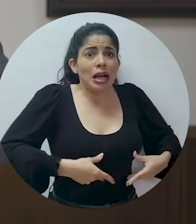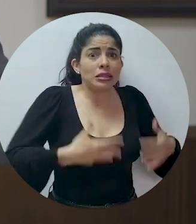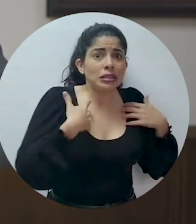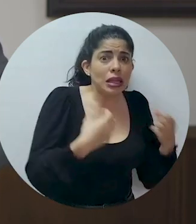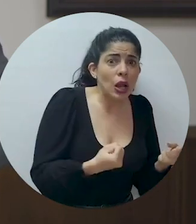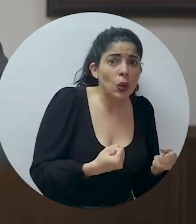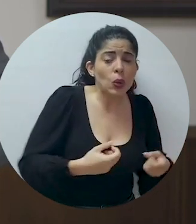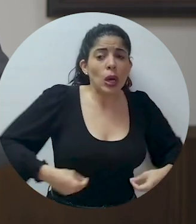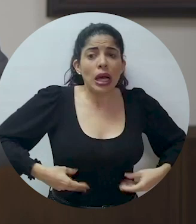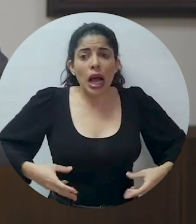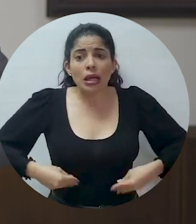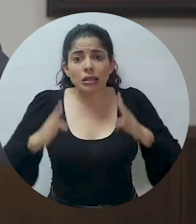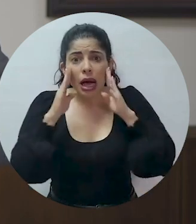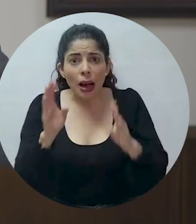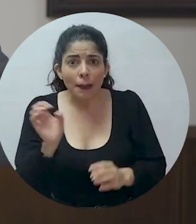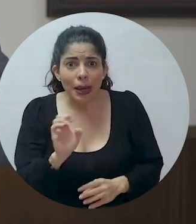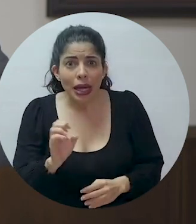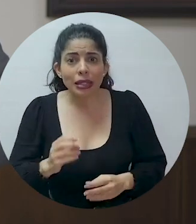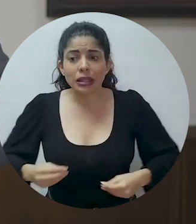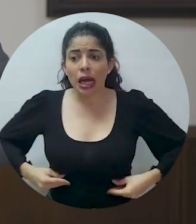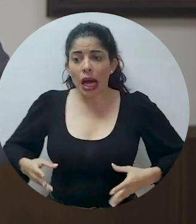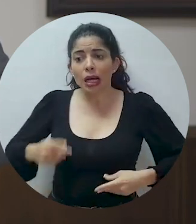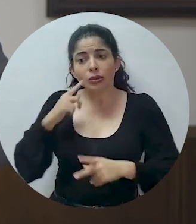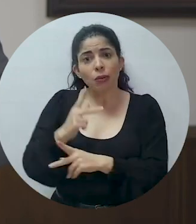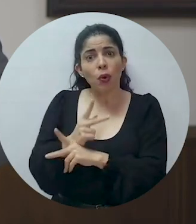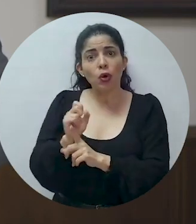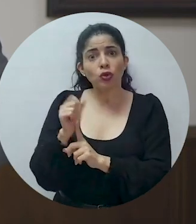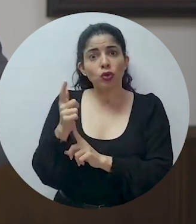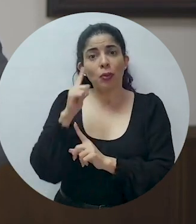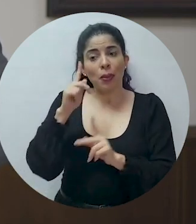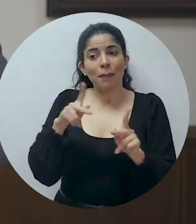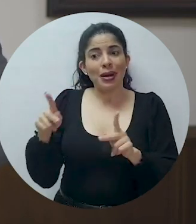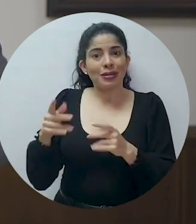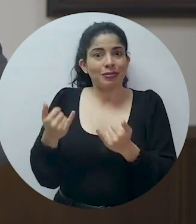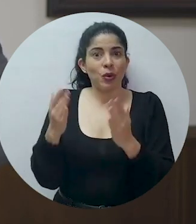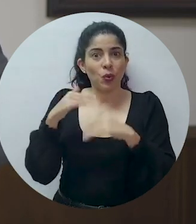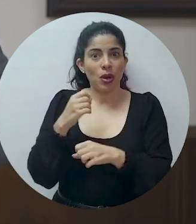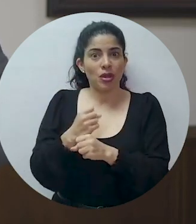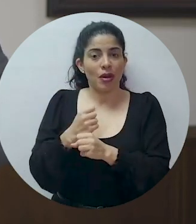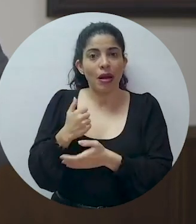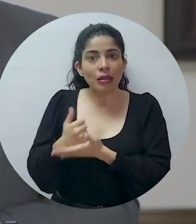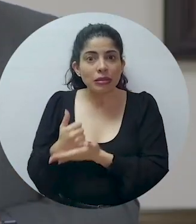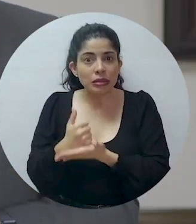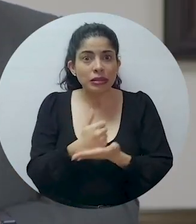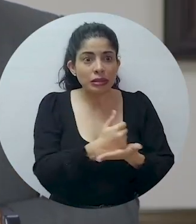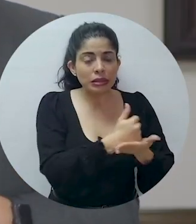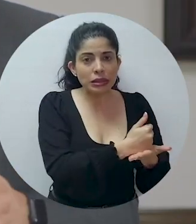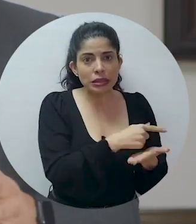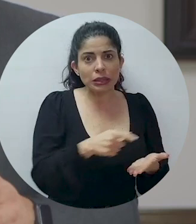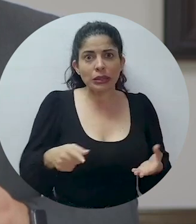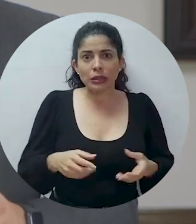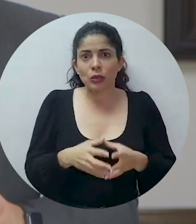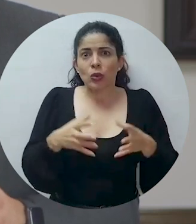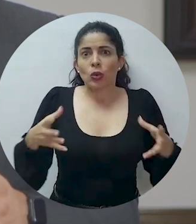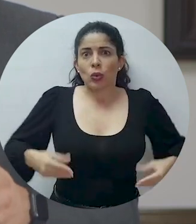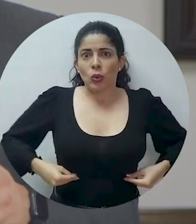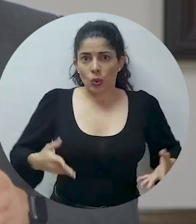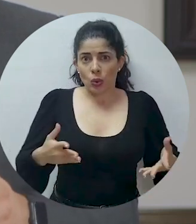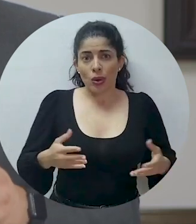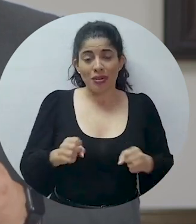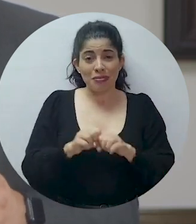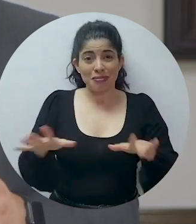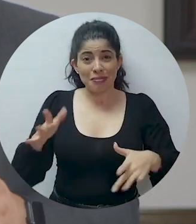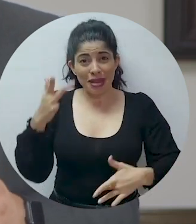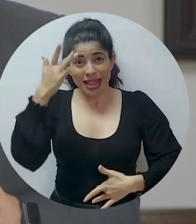atención a la emergencia y en protección social para quienes han perdido sus empleos. La pandemia ha